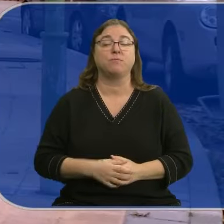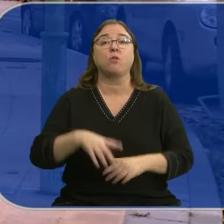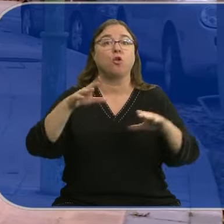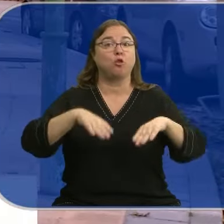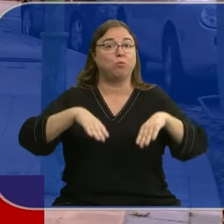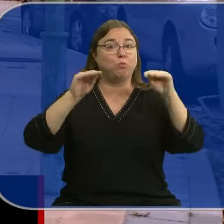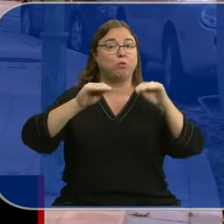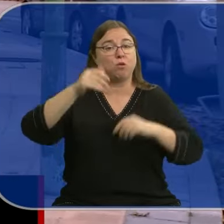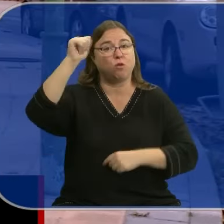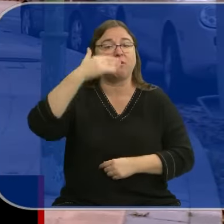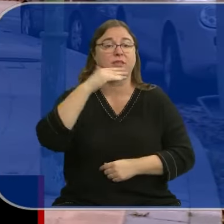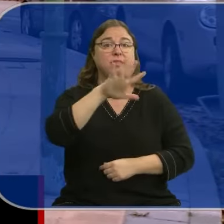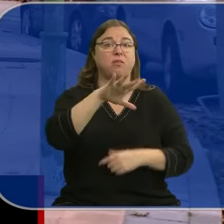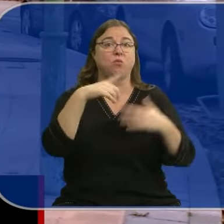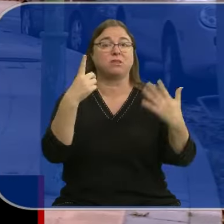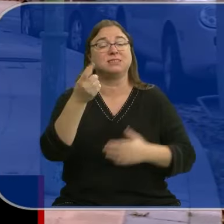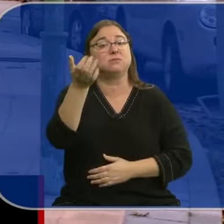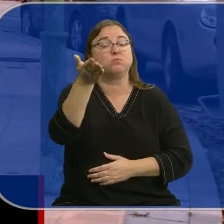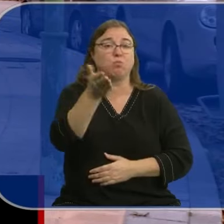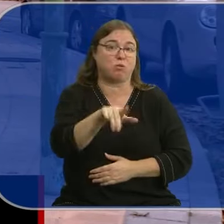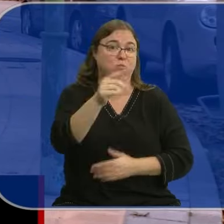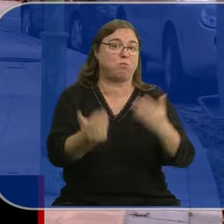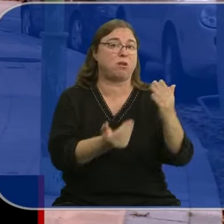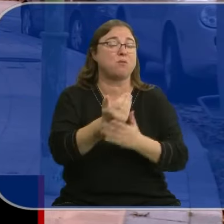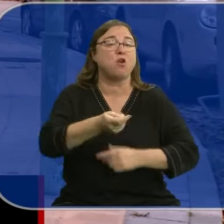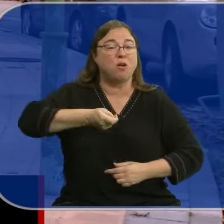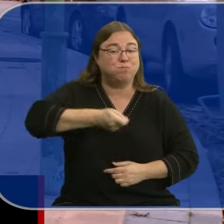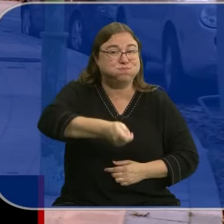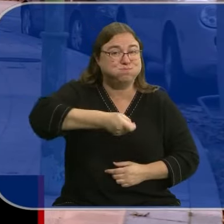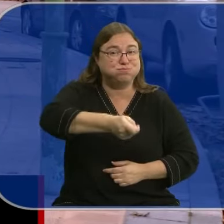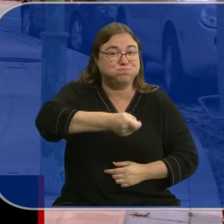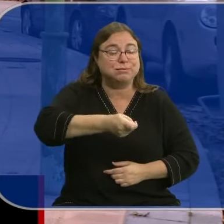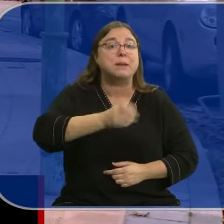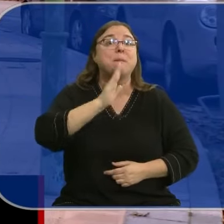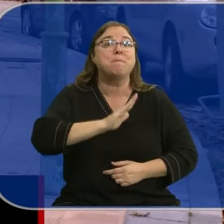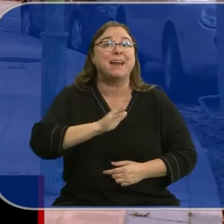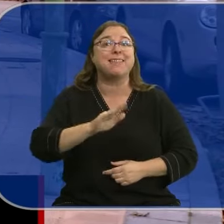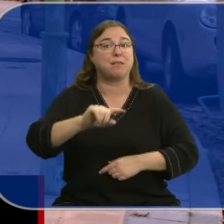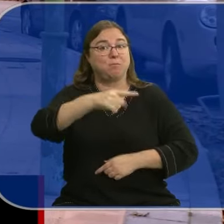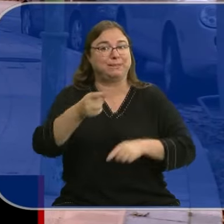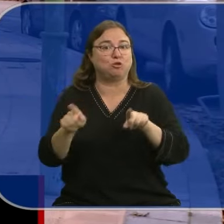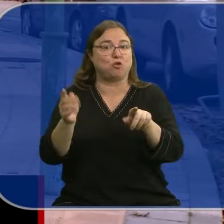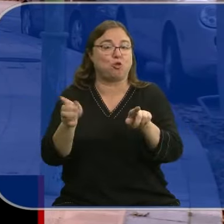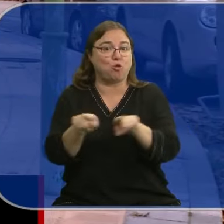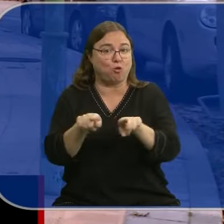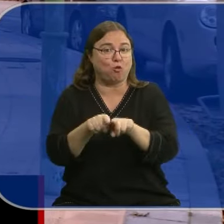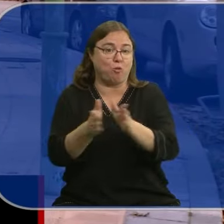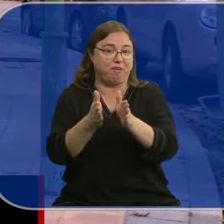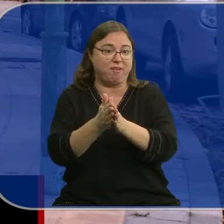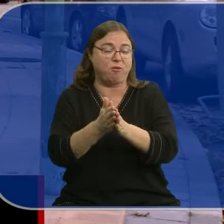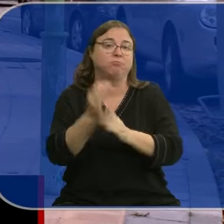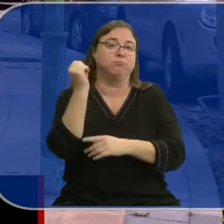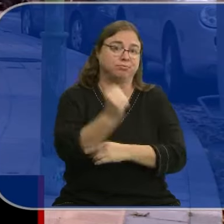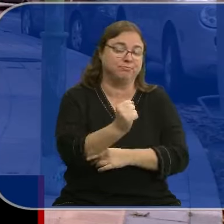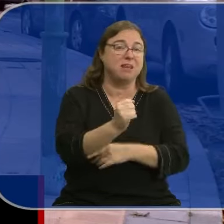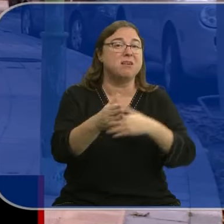En Burgos, un hombre de 56 años ha muerto esta pasada madrugada, acuchillado presuntamente por su compañero de piso. El presunto autor ha sido